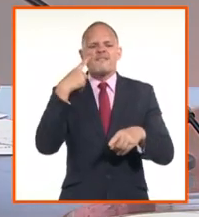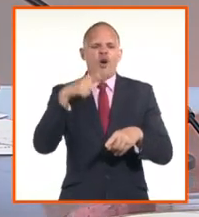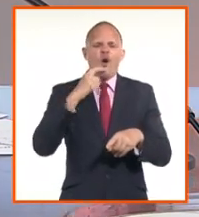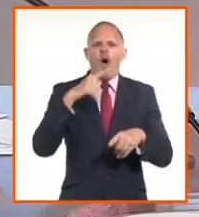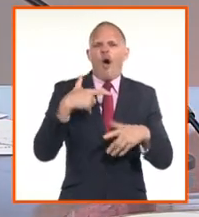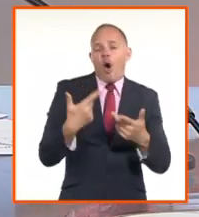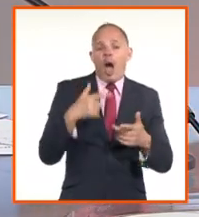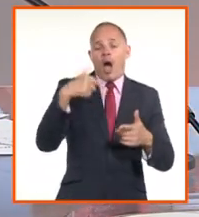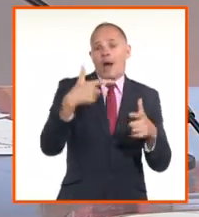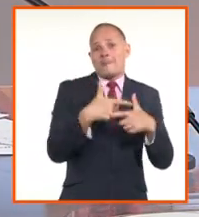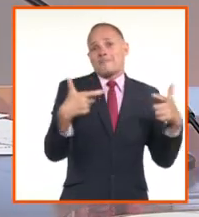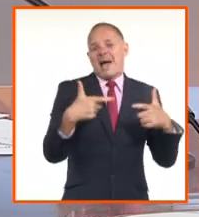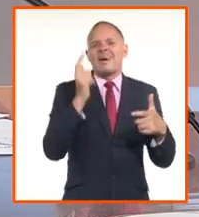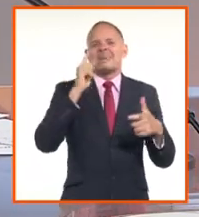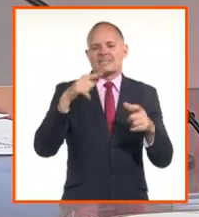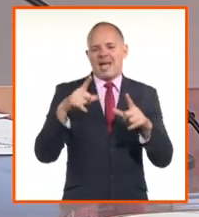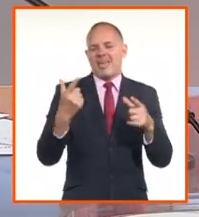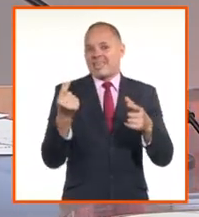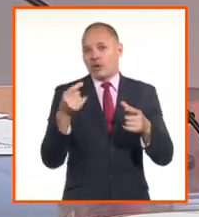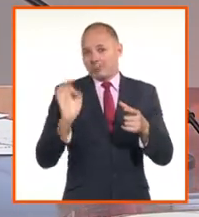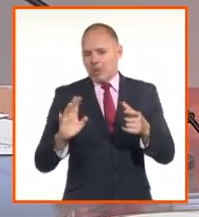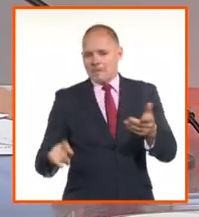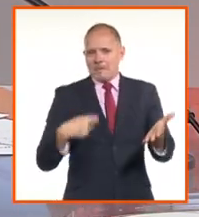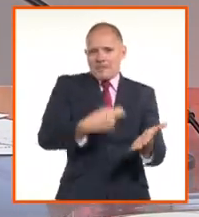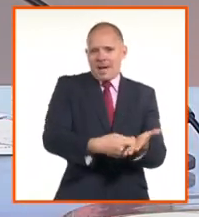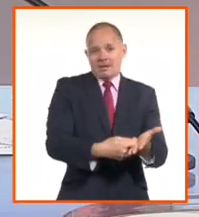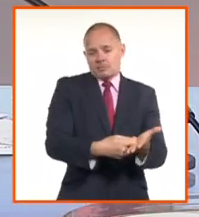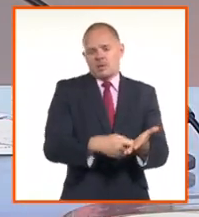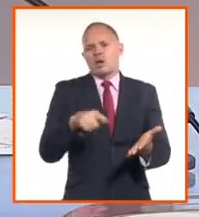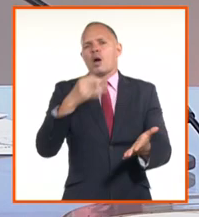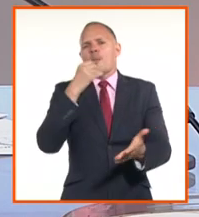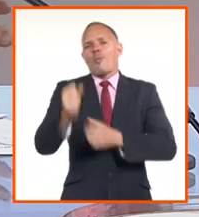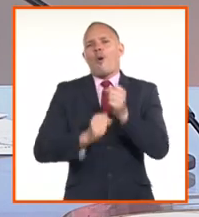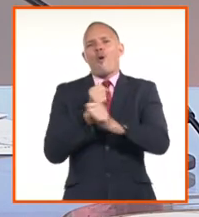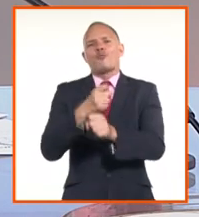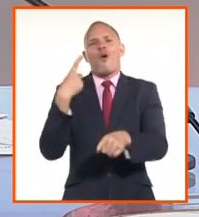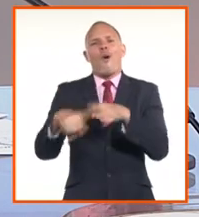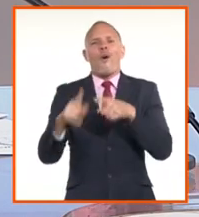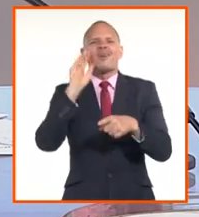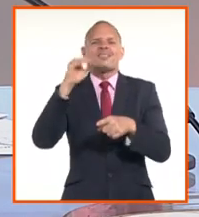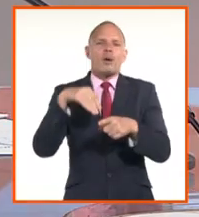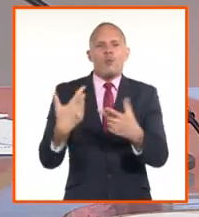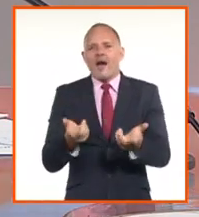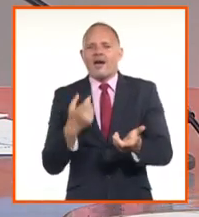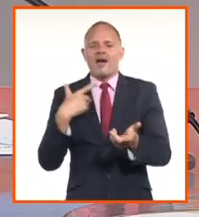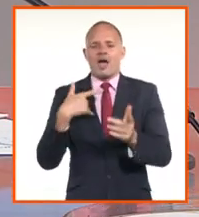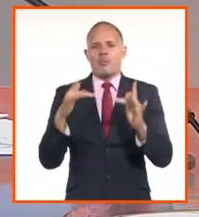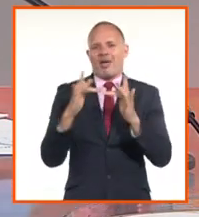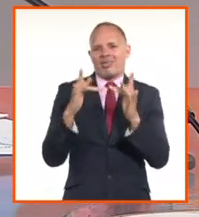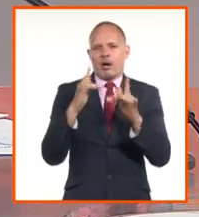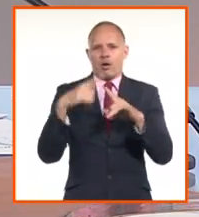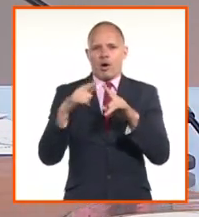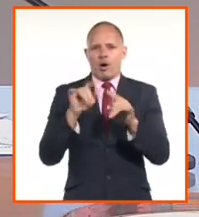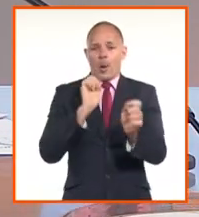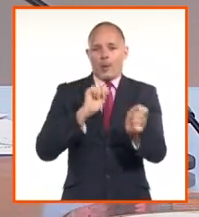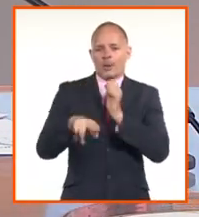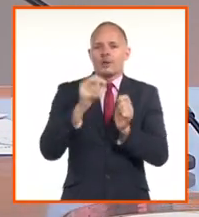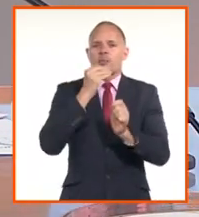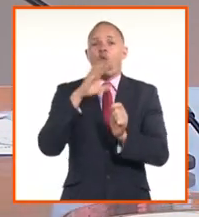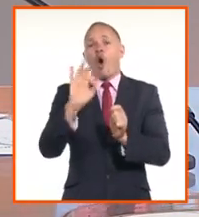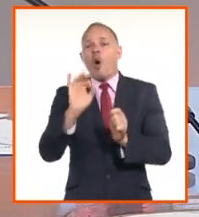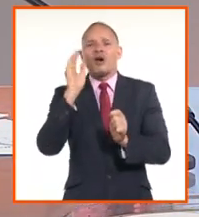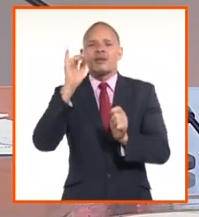vías bancarias, entonces nosotros también en este mercado queremos también facilitar y potenciar esto. Entonces, quiero hacer una alerta,